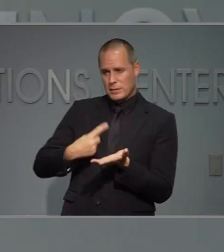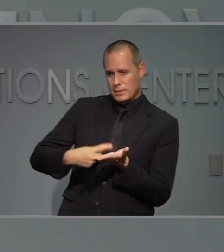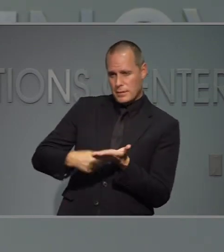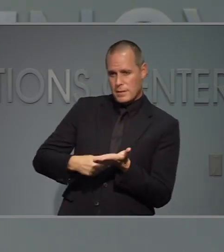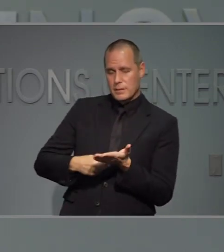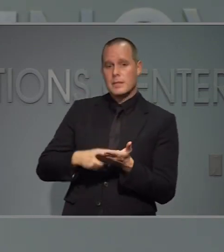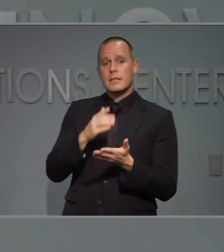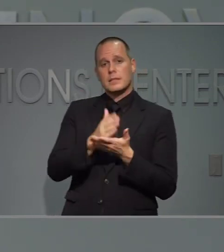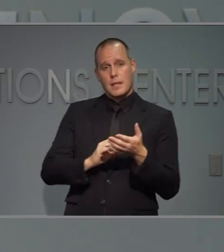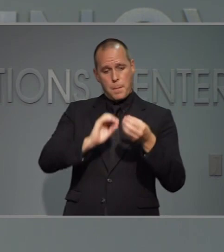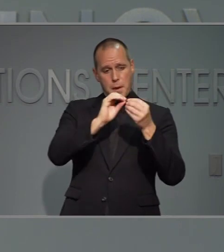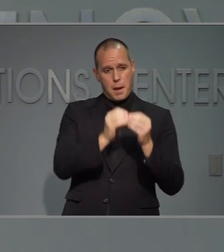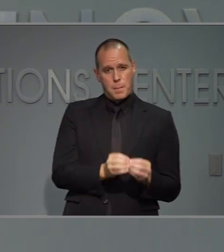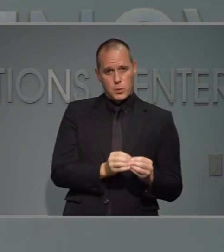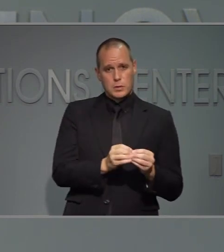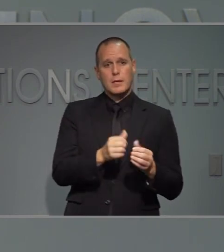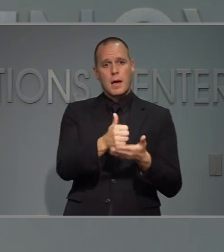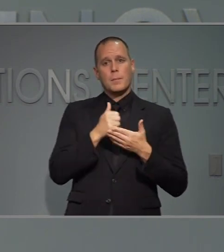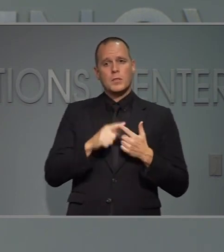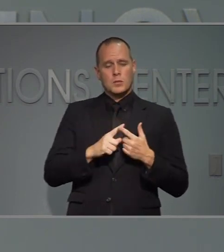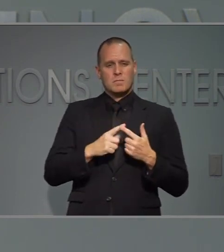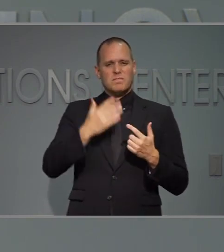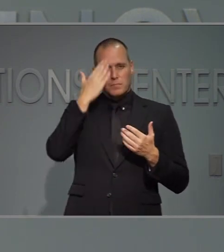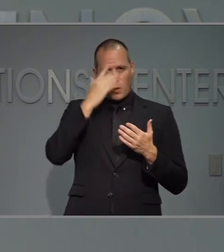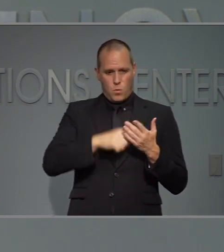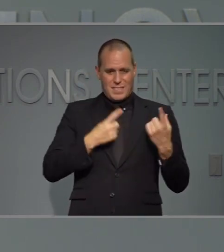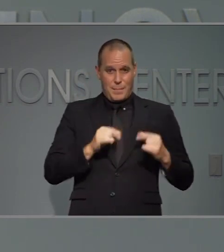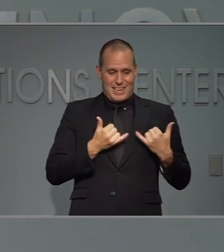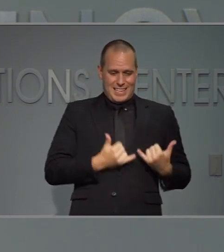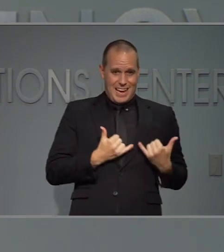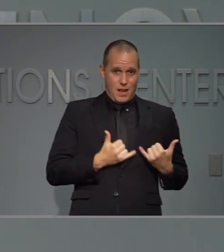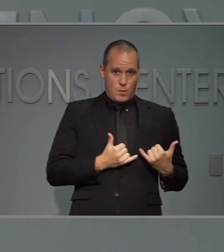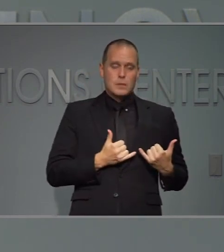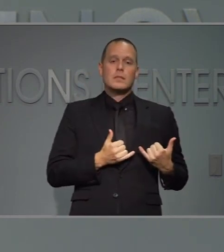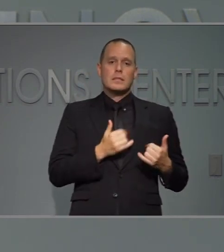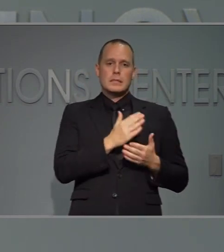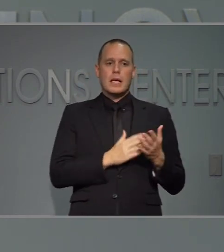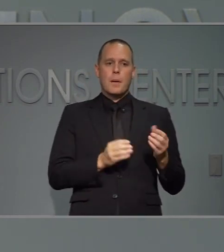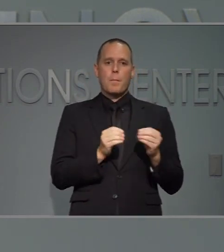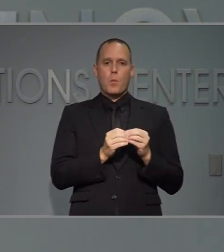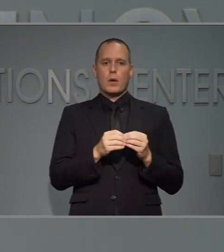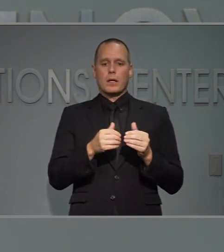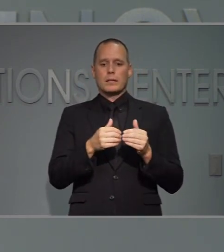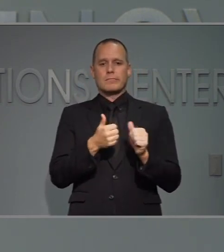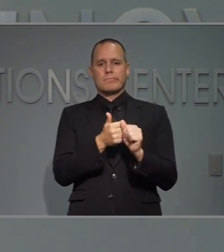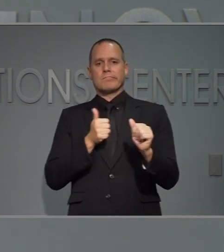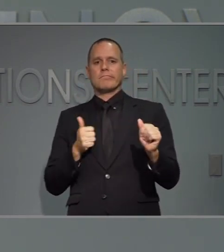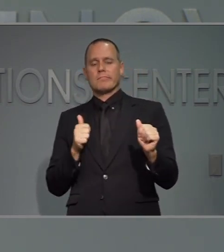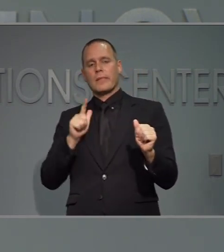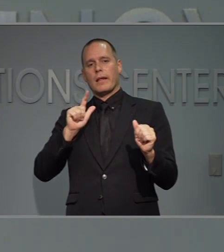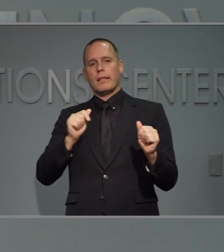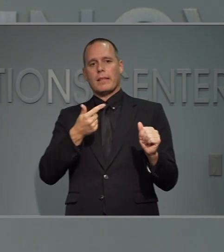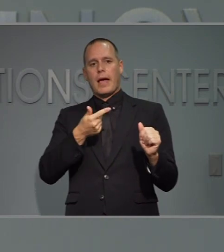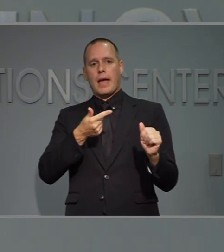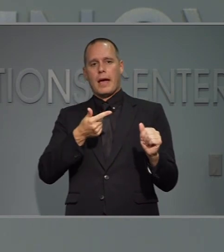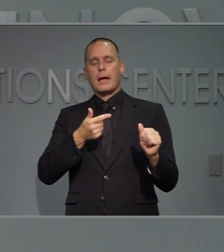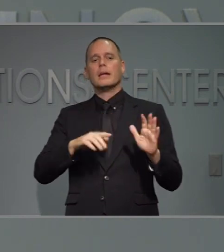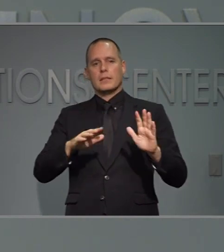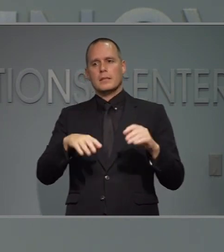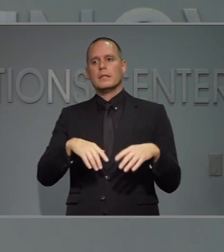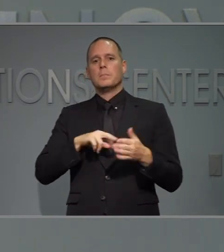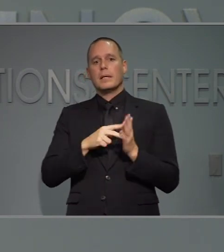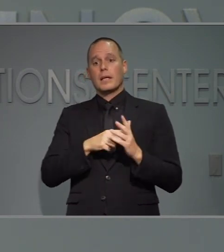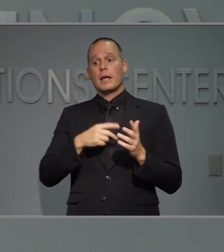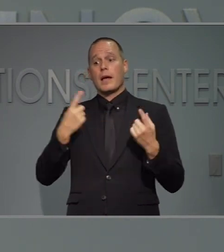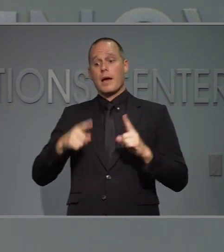mencionamos algunas métricas no sirven como los indicadores guía y otros son indicadores rezagados